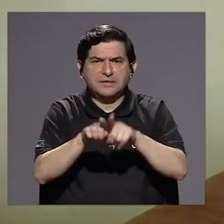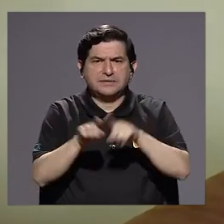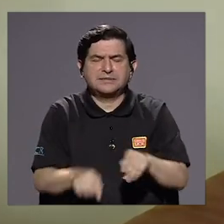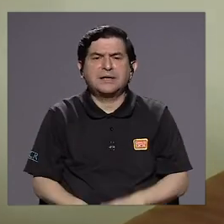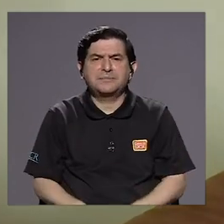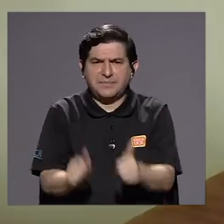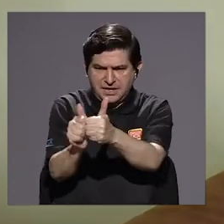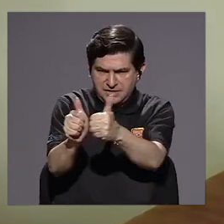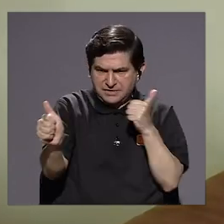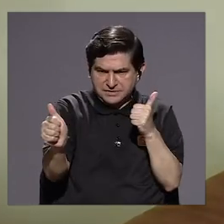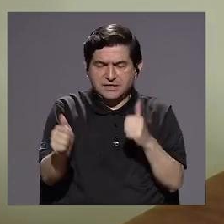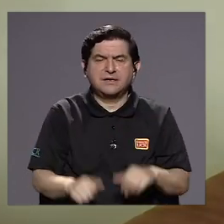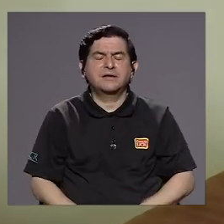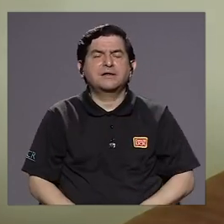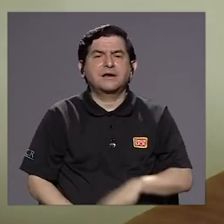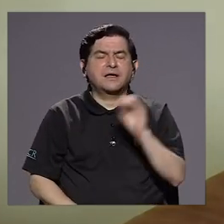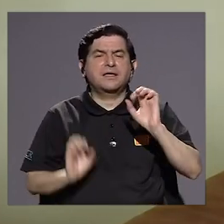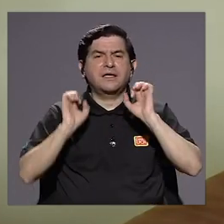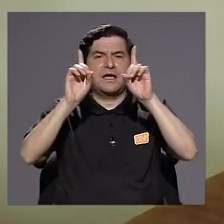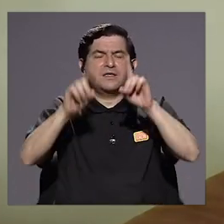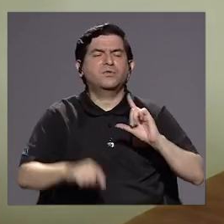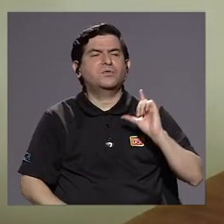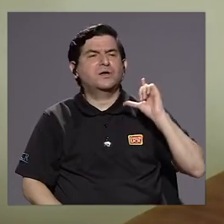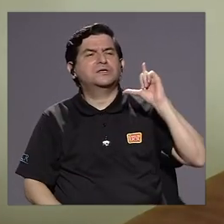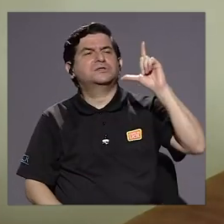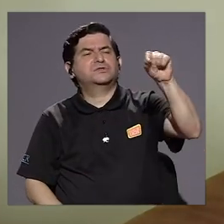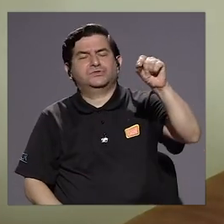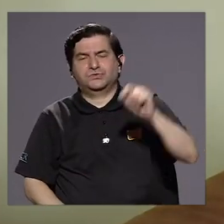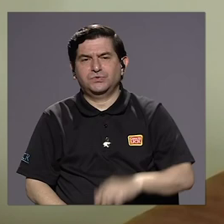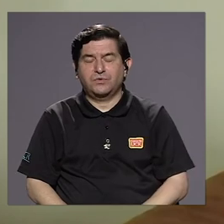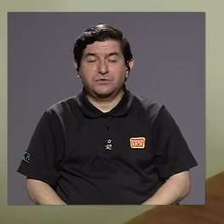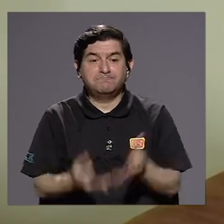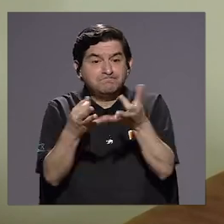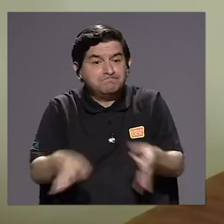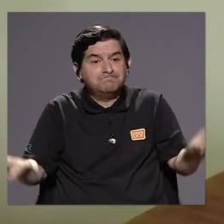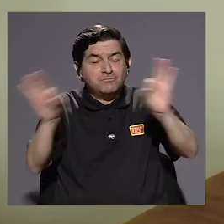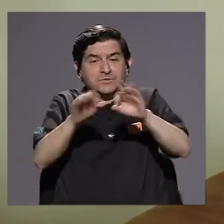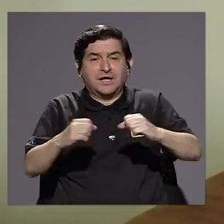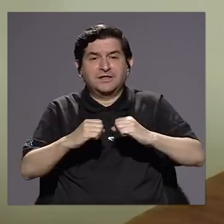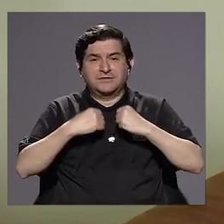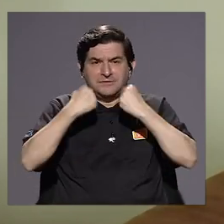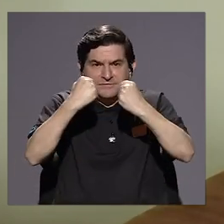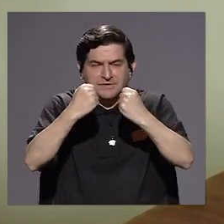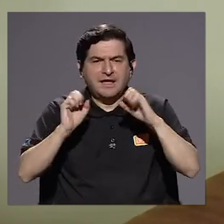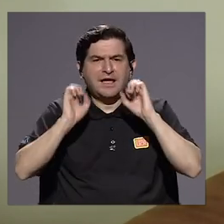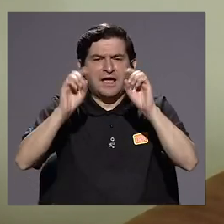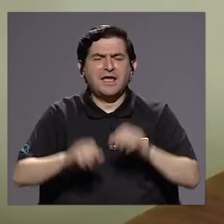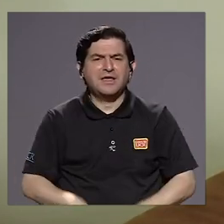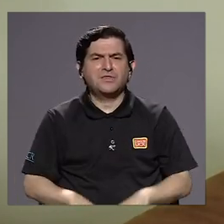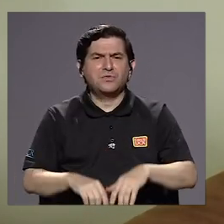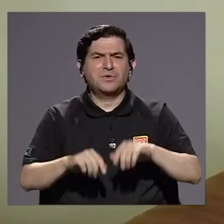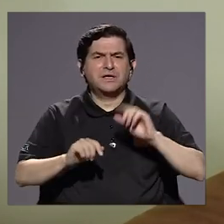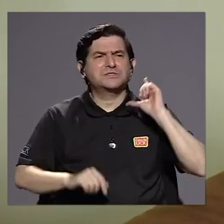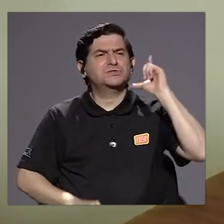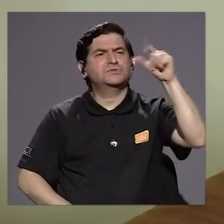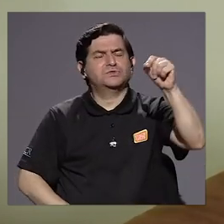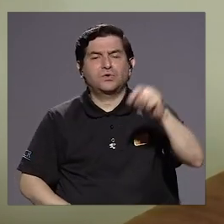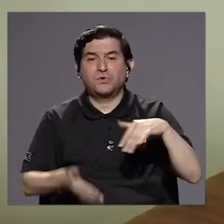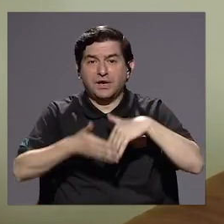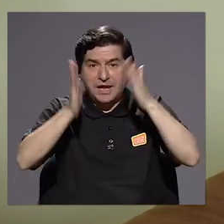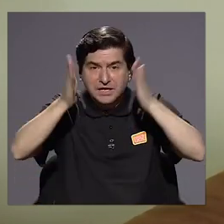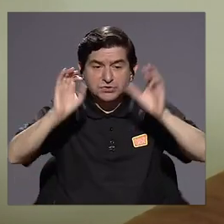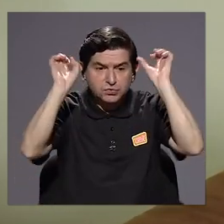pero además con la educación a distancia. Por eso es importante fortalecer la educación a distancia, la posibilidad de los